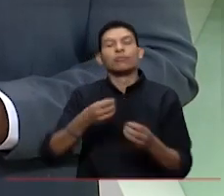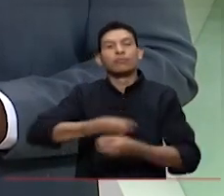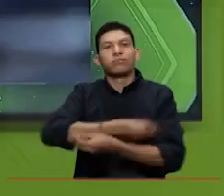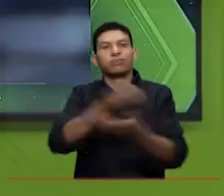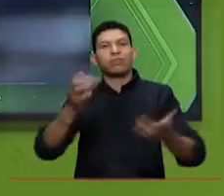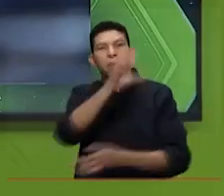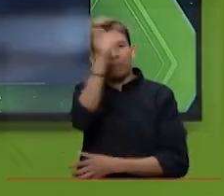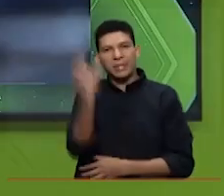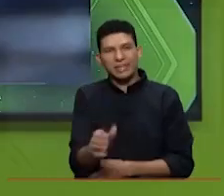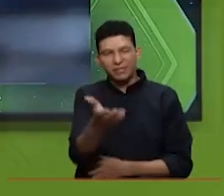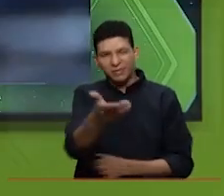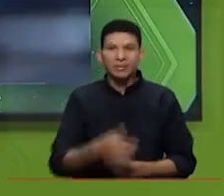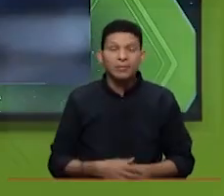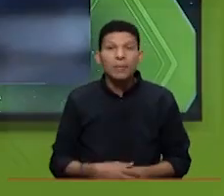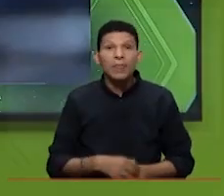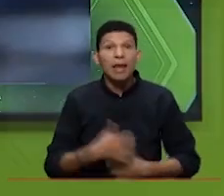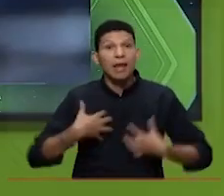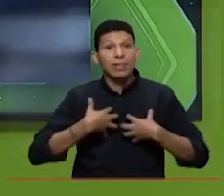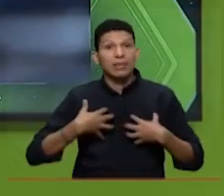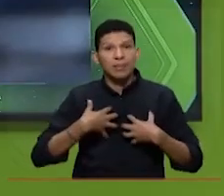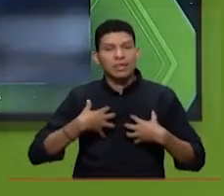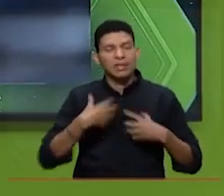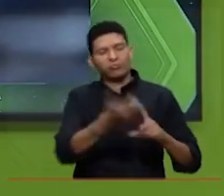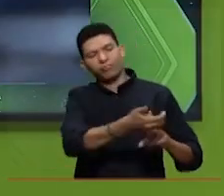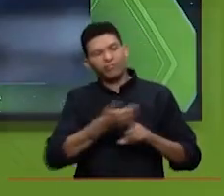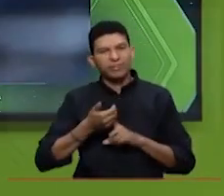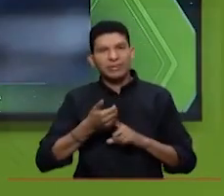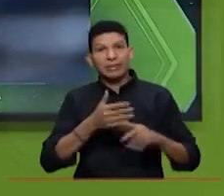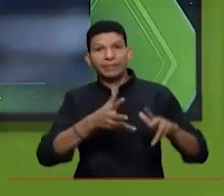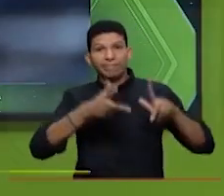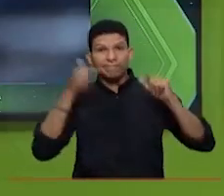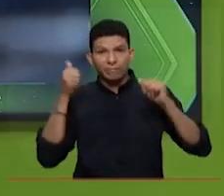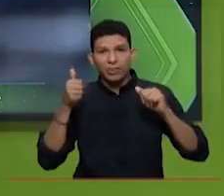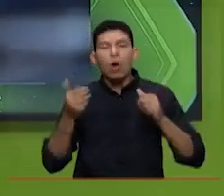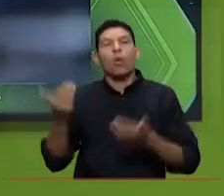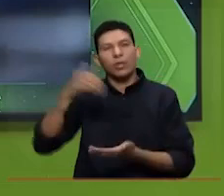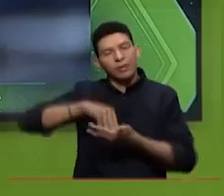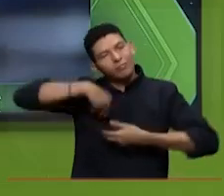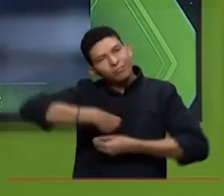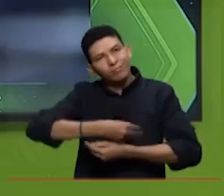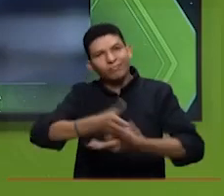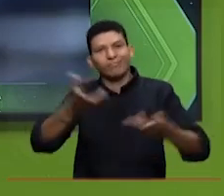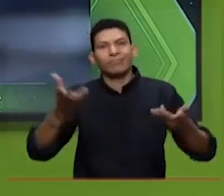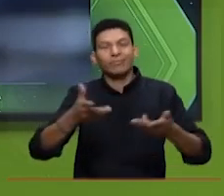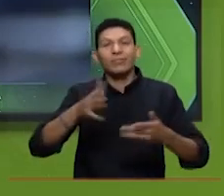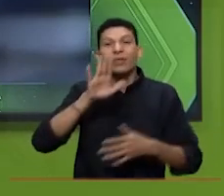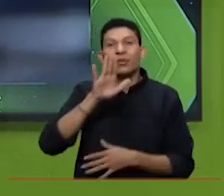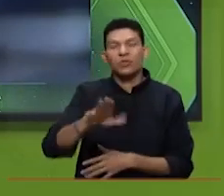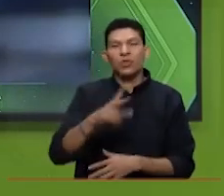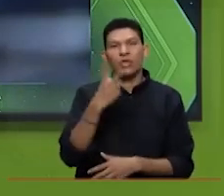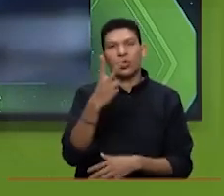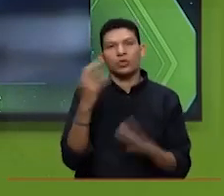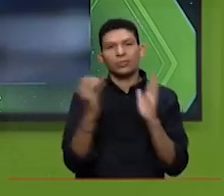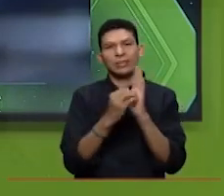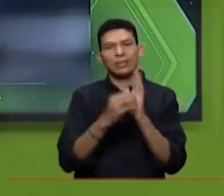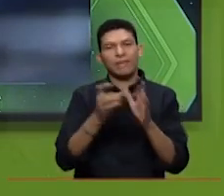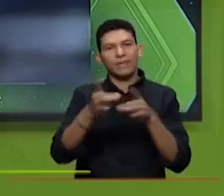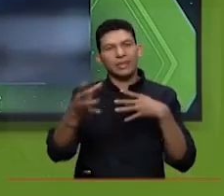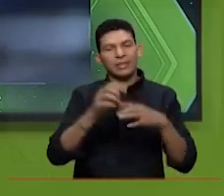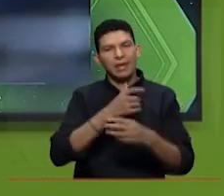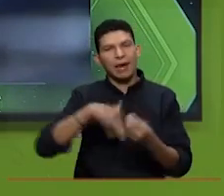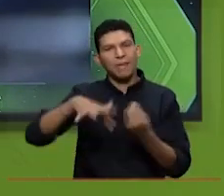Vallecaucana. Estos animales habían sido extraídos de sus hábitats y fueron devueltos a la naturaleza en el marco de dos importantes fechas